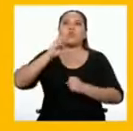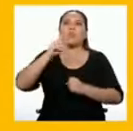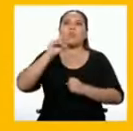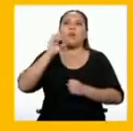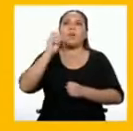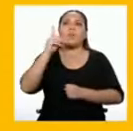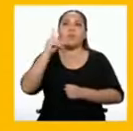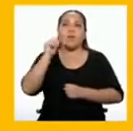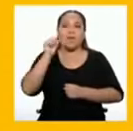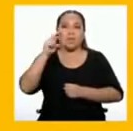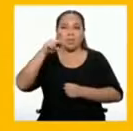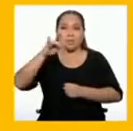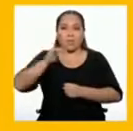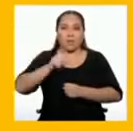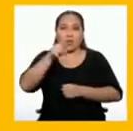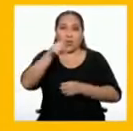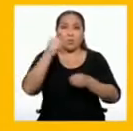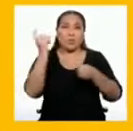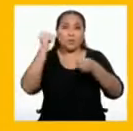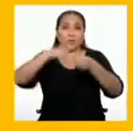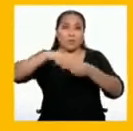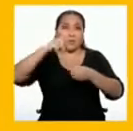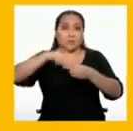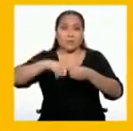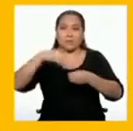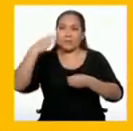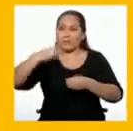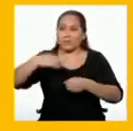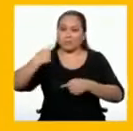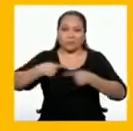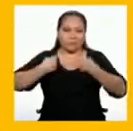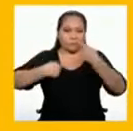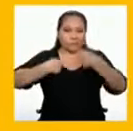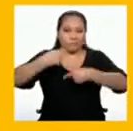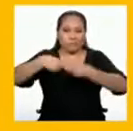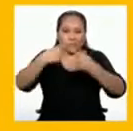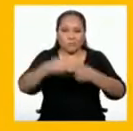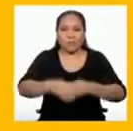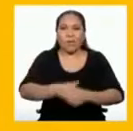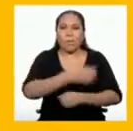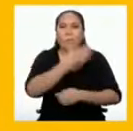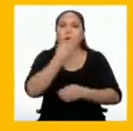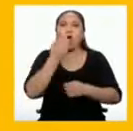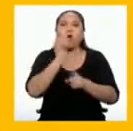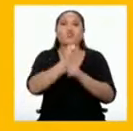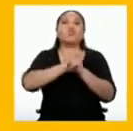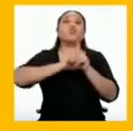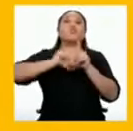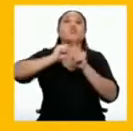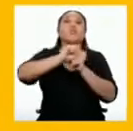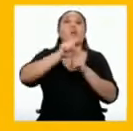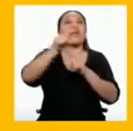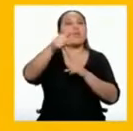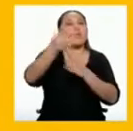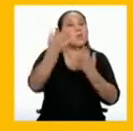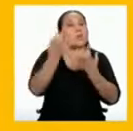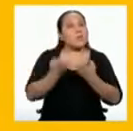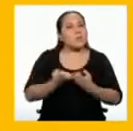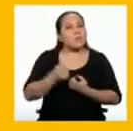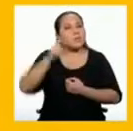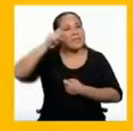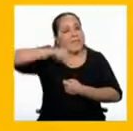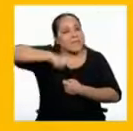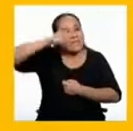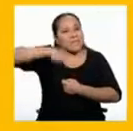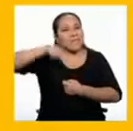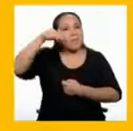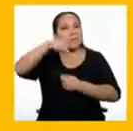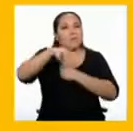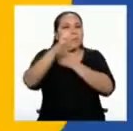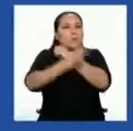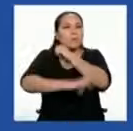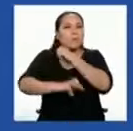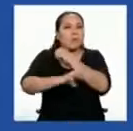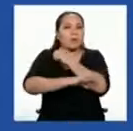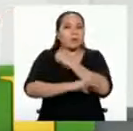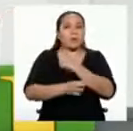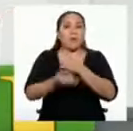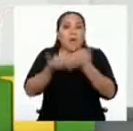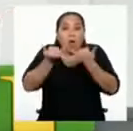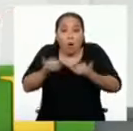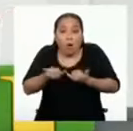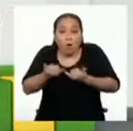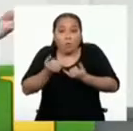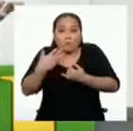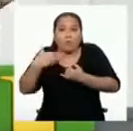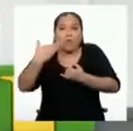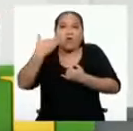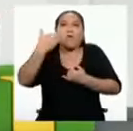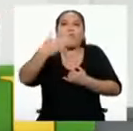ahora. Tu participación activa ayudará a formar la sociedad que queremos y necesitamos para nuestro país. Desde hoy y